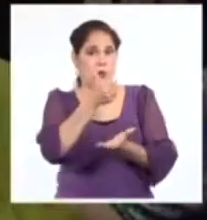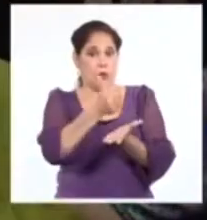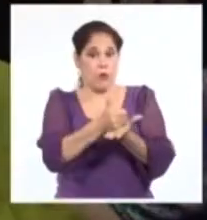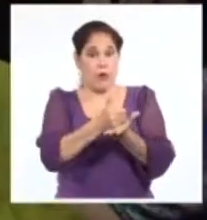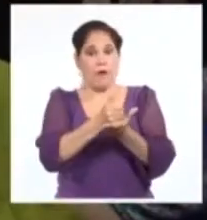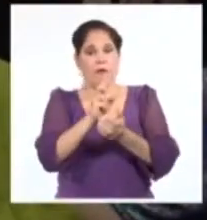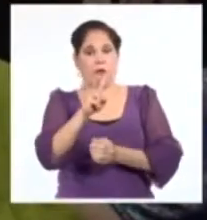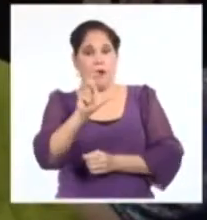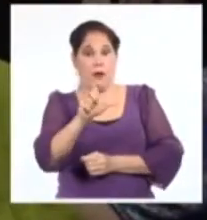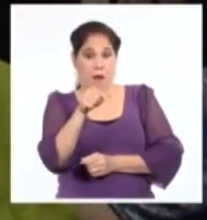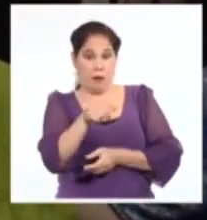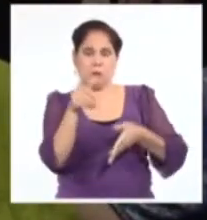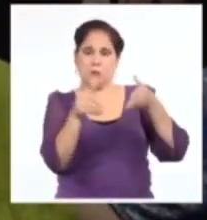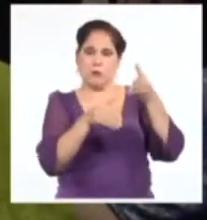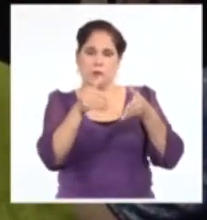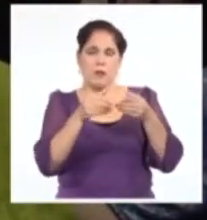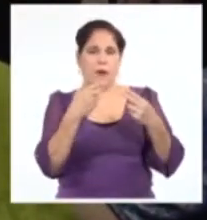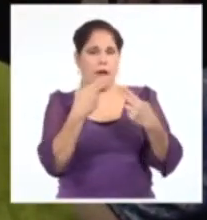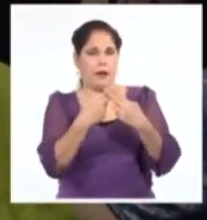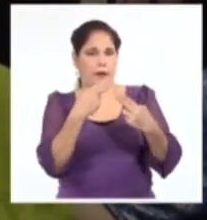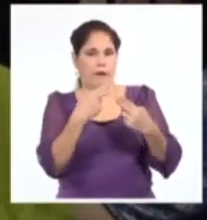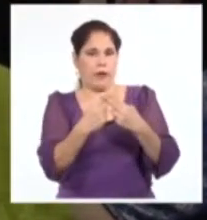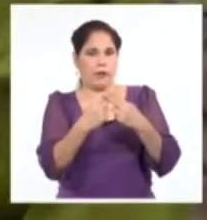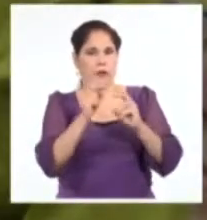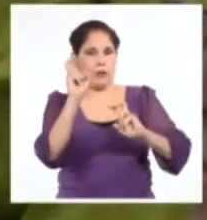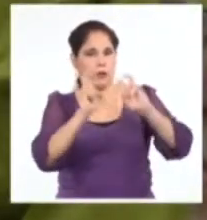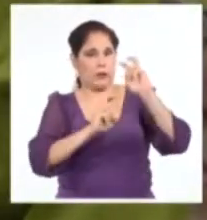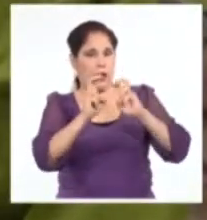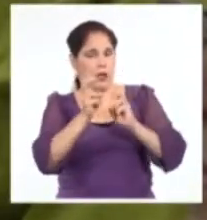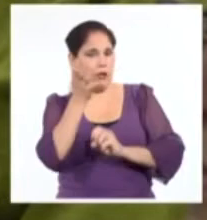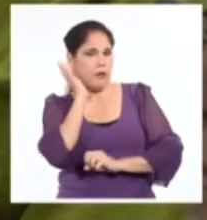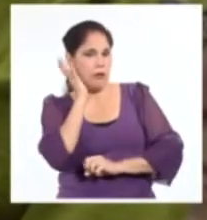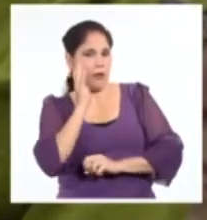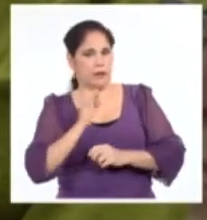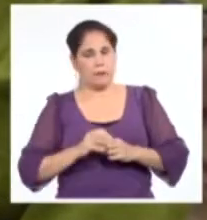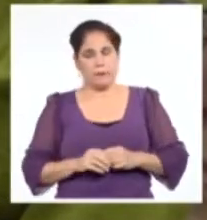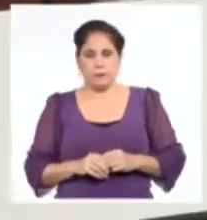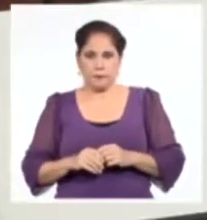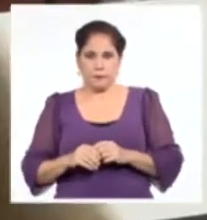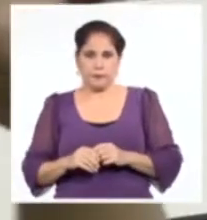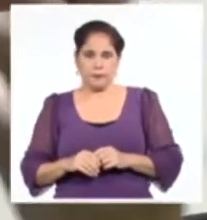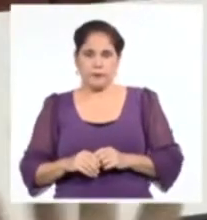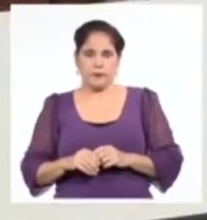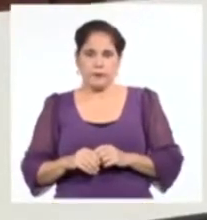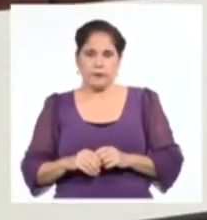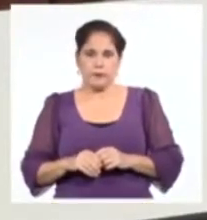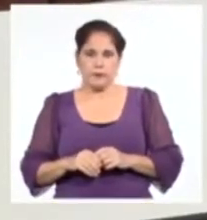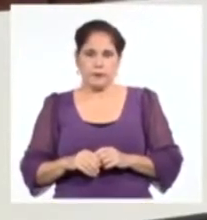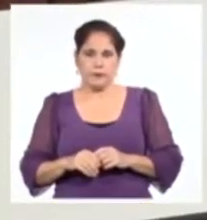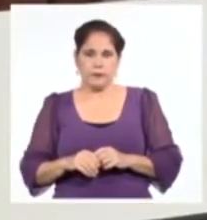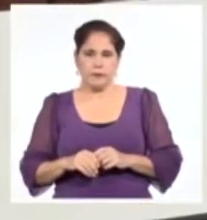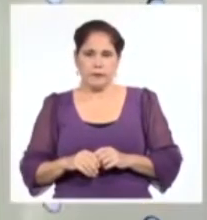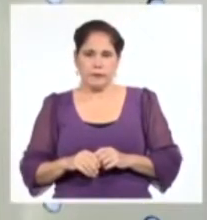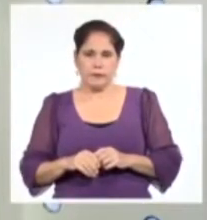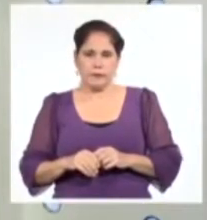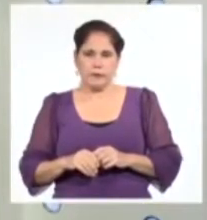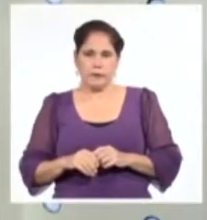Desde Villa Clara, Hilda Cárdenas Conledo, Sistema Informativo de la Televisión Cubana.